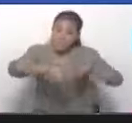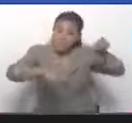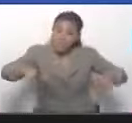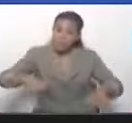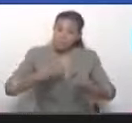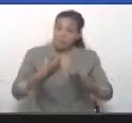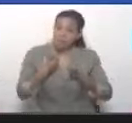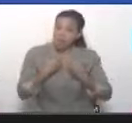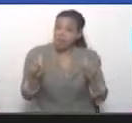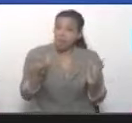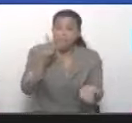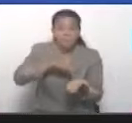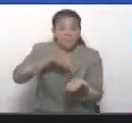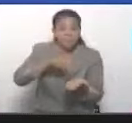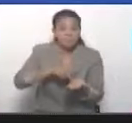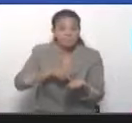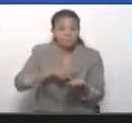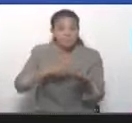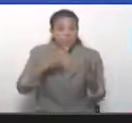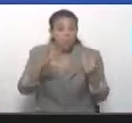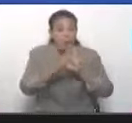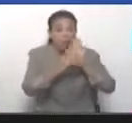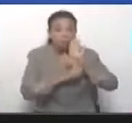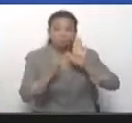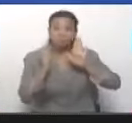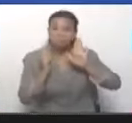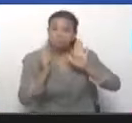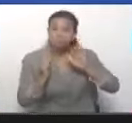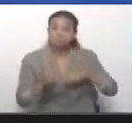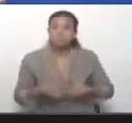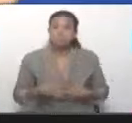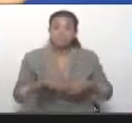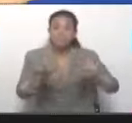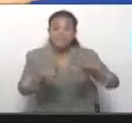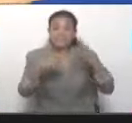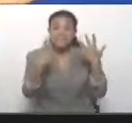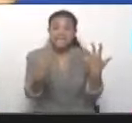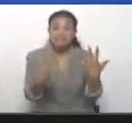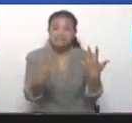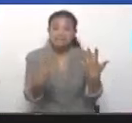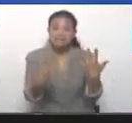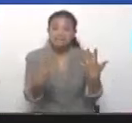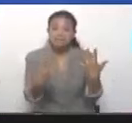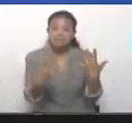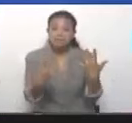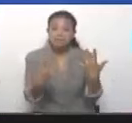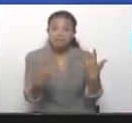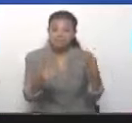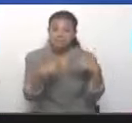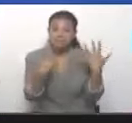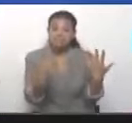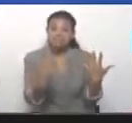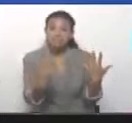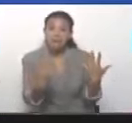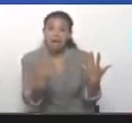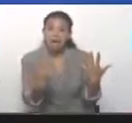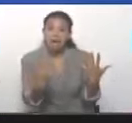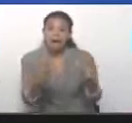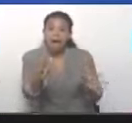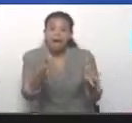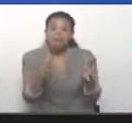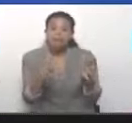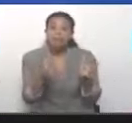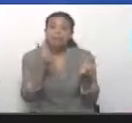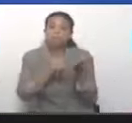exuberante, diría yo, de seis referéndum que hemos hecho, ha ganado la